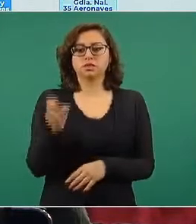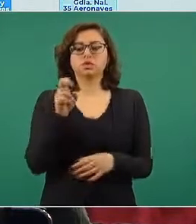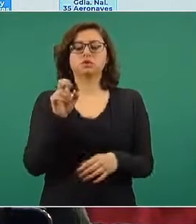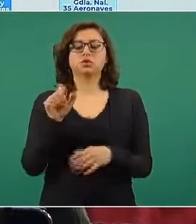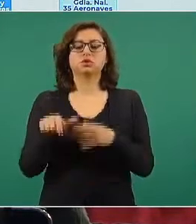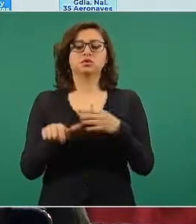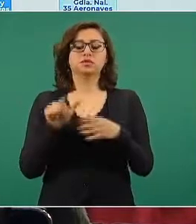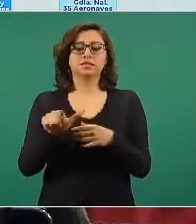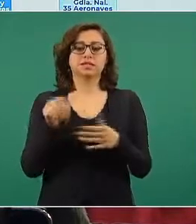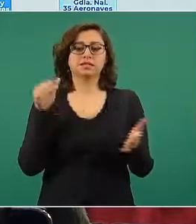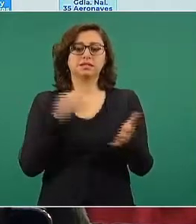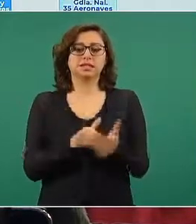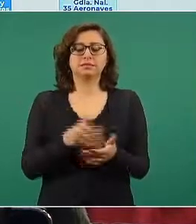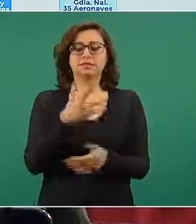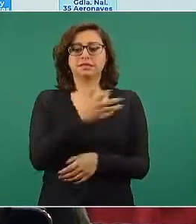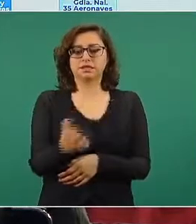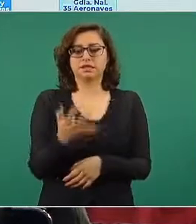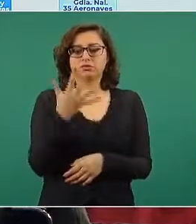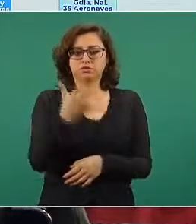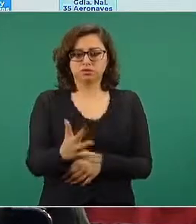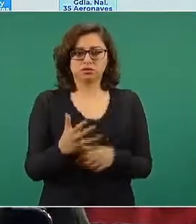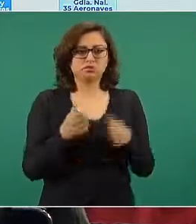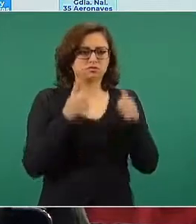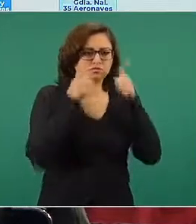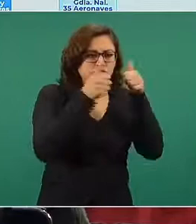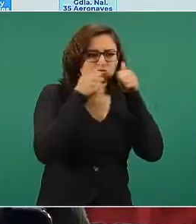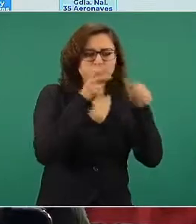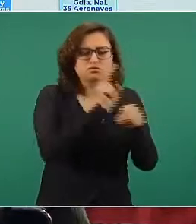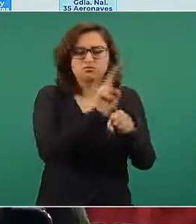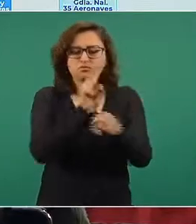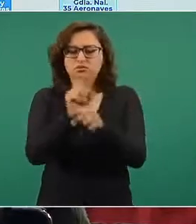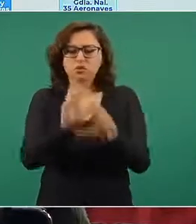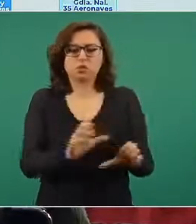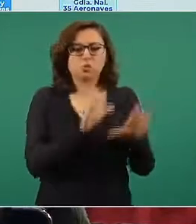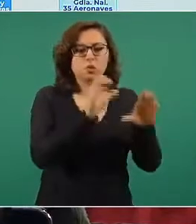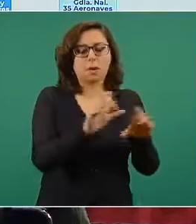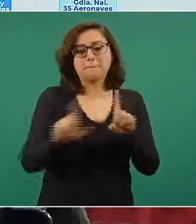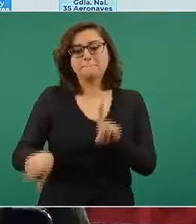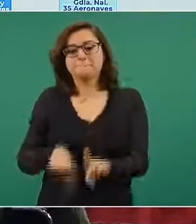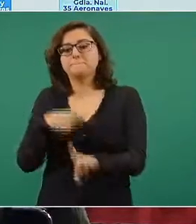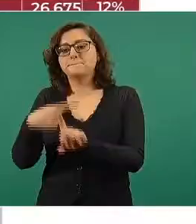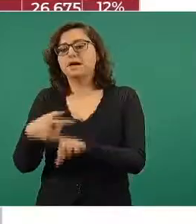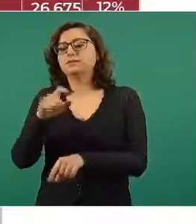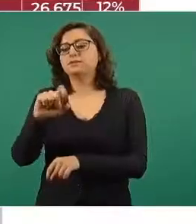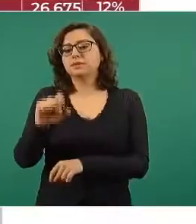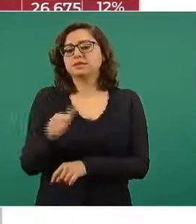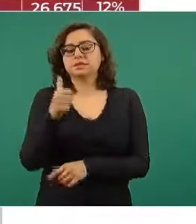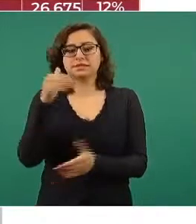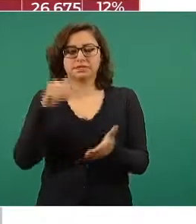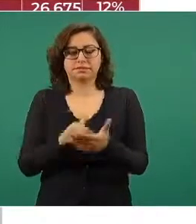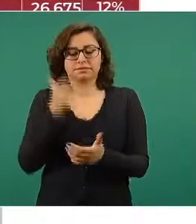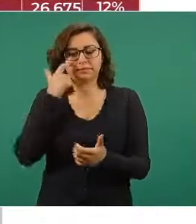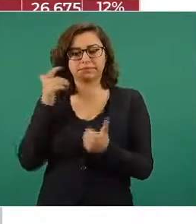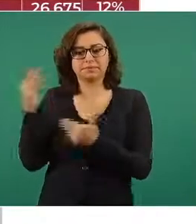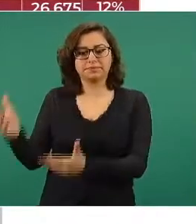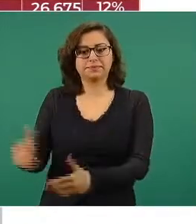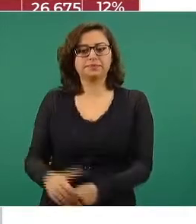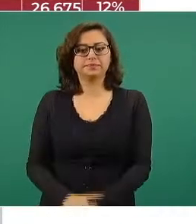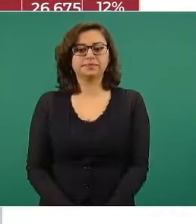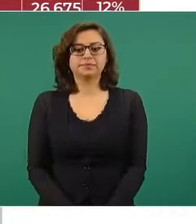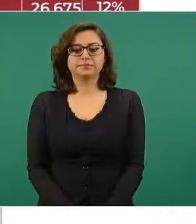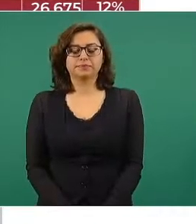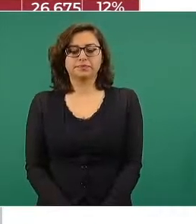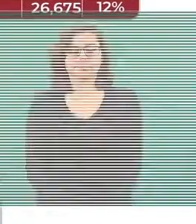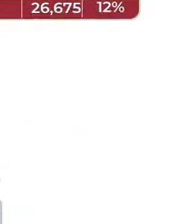505 y en otras actividades de apoyo a las operaciones, 26 mil 675, para hacer un